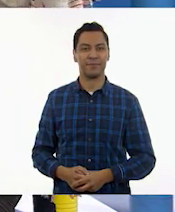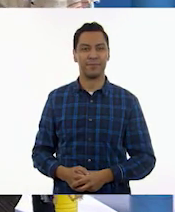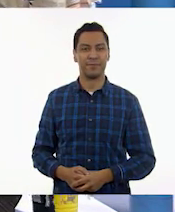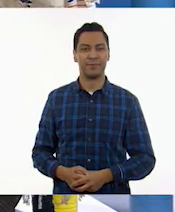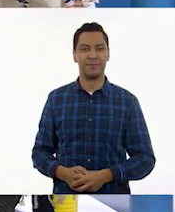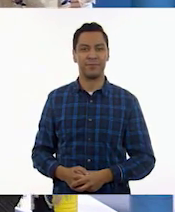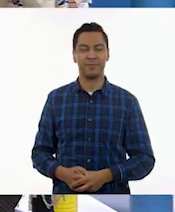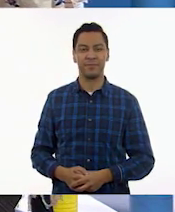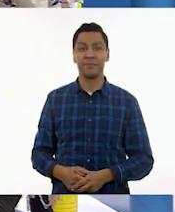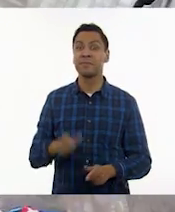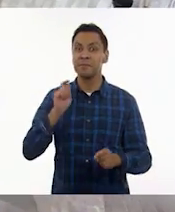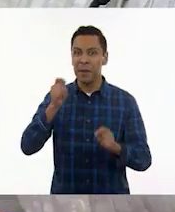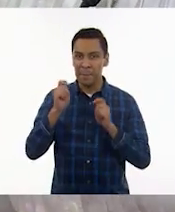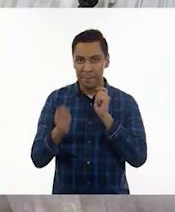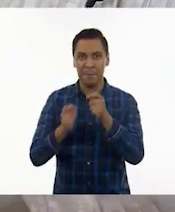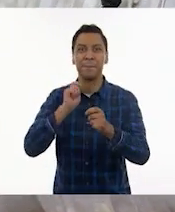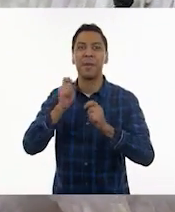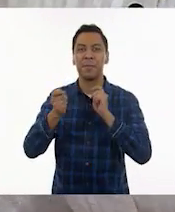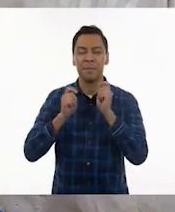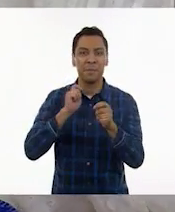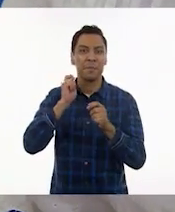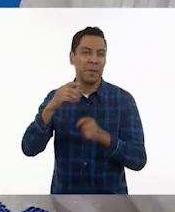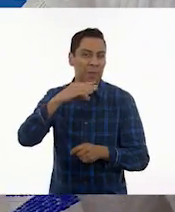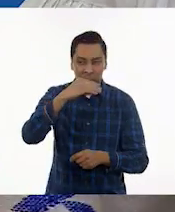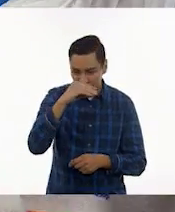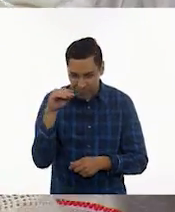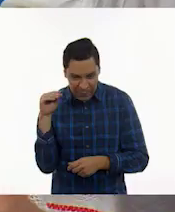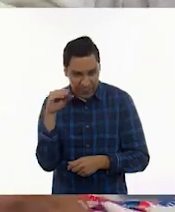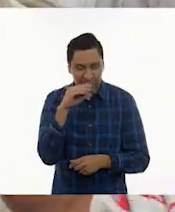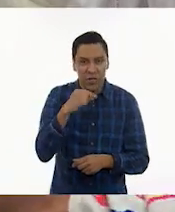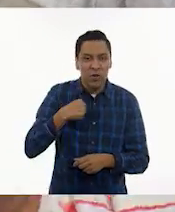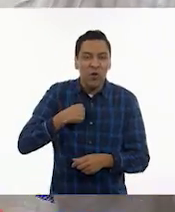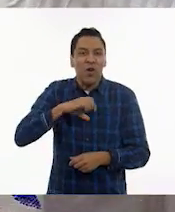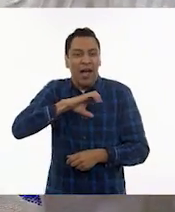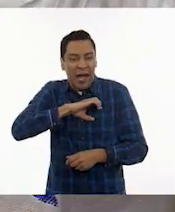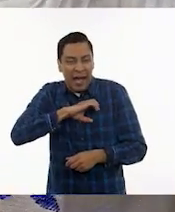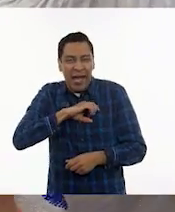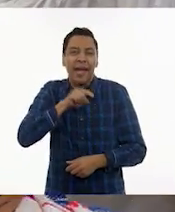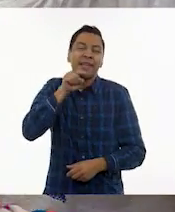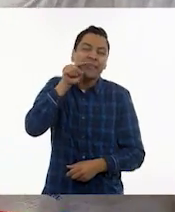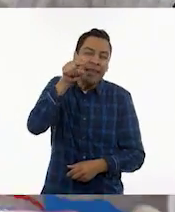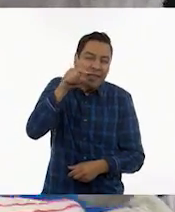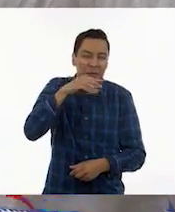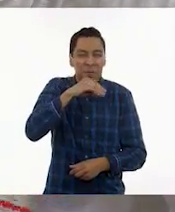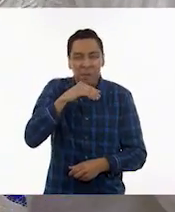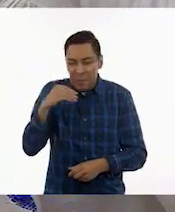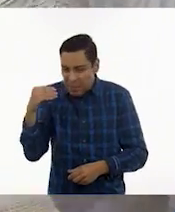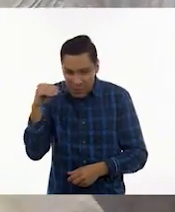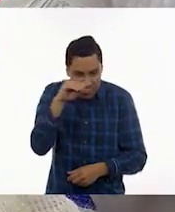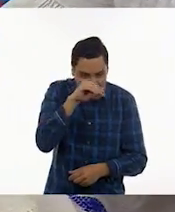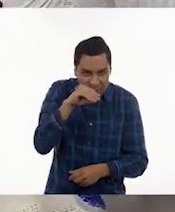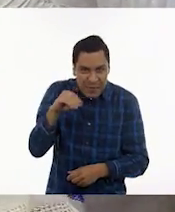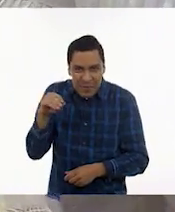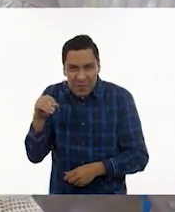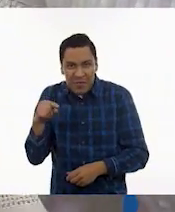Para olvidarte a ti, que no